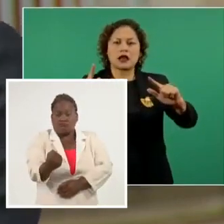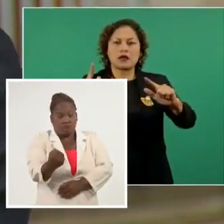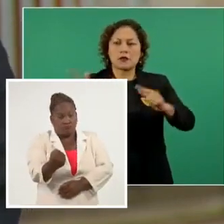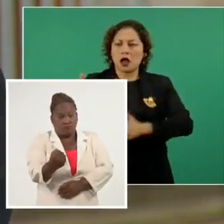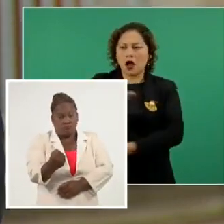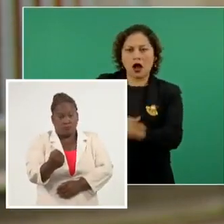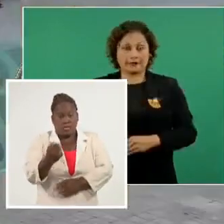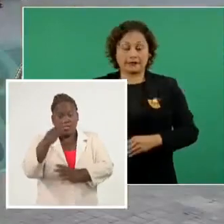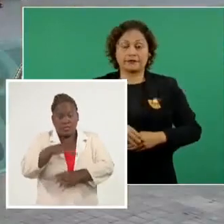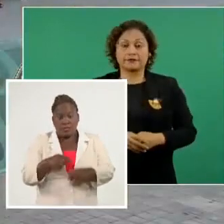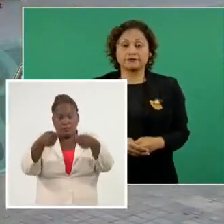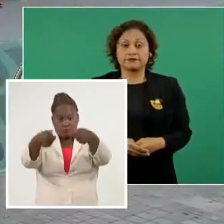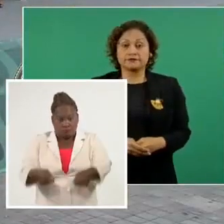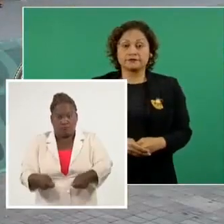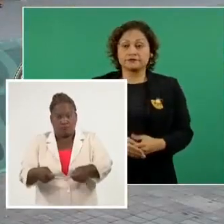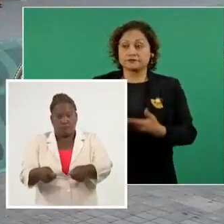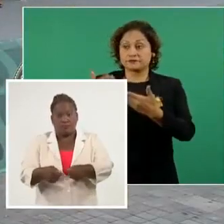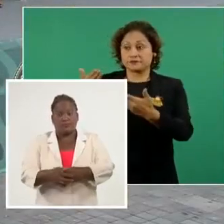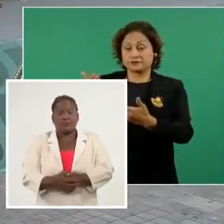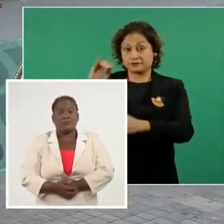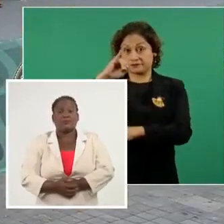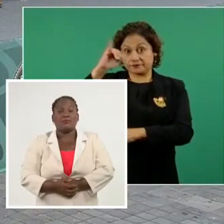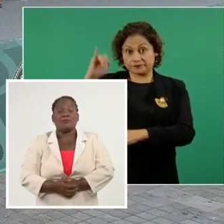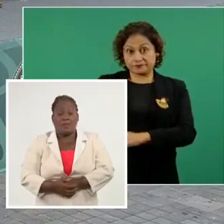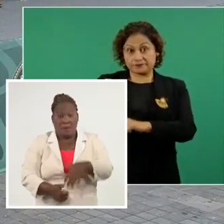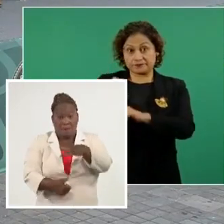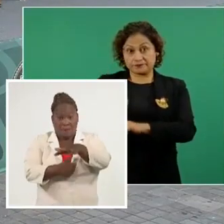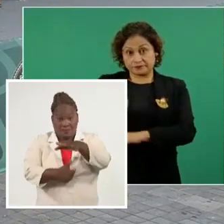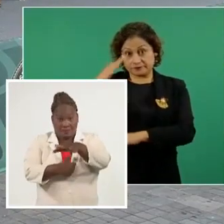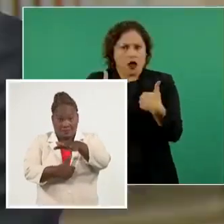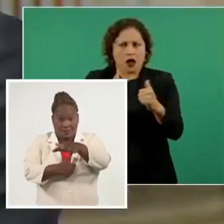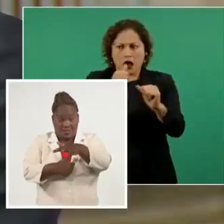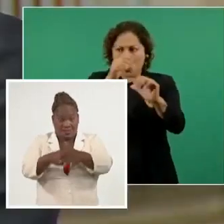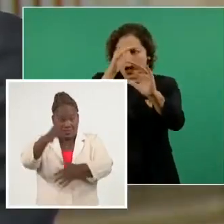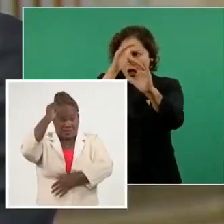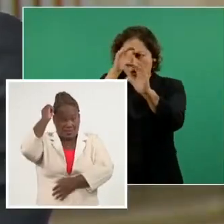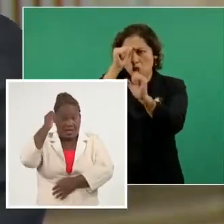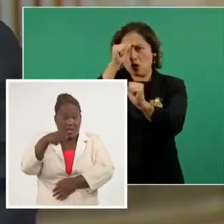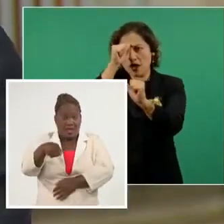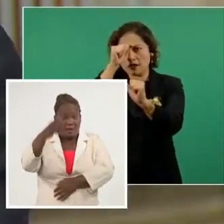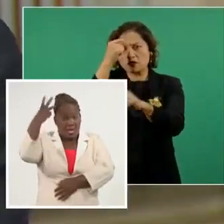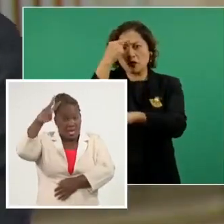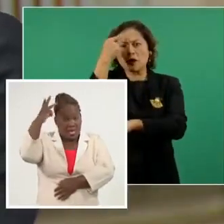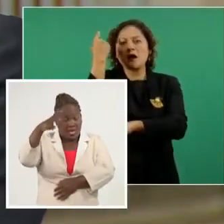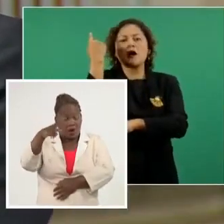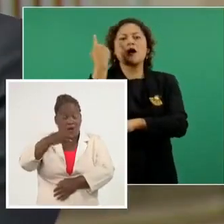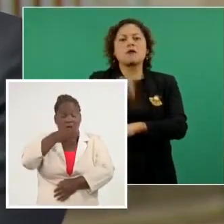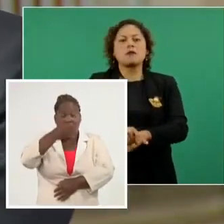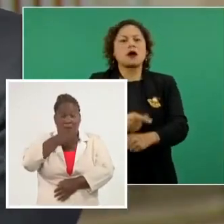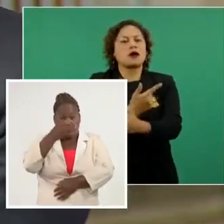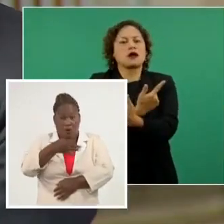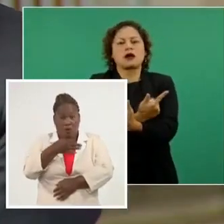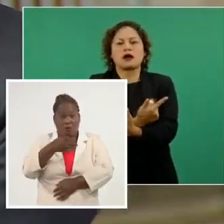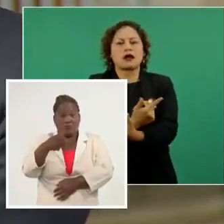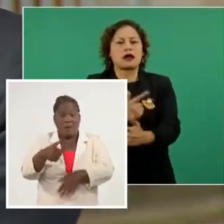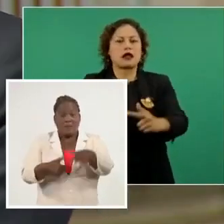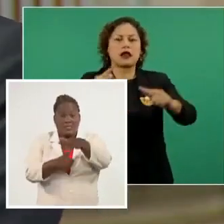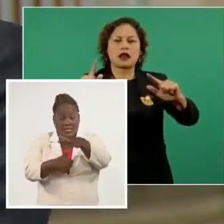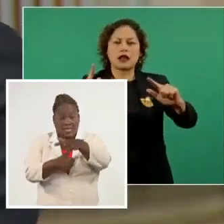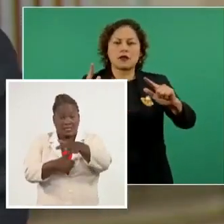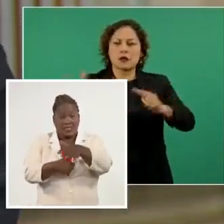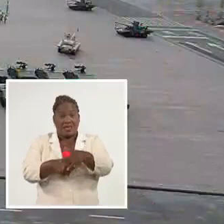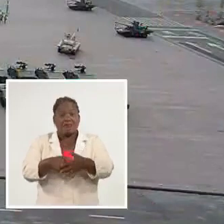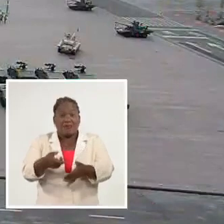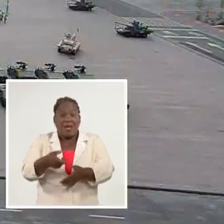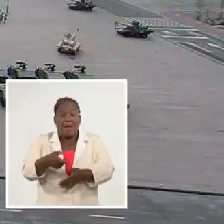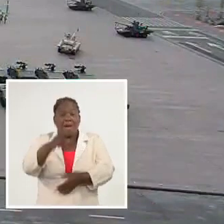prepotencia. López Obrador llamó al presidente Biden a trabajar con grandeza y lo exhortó a poner